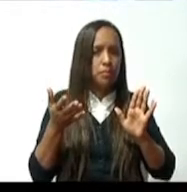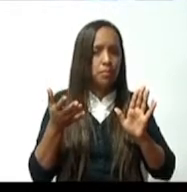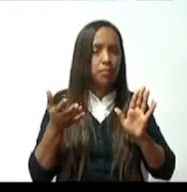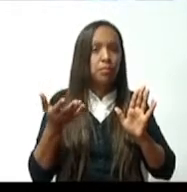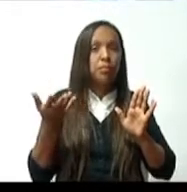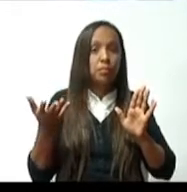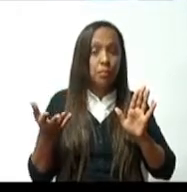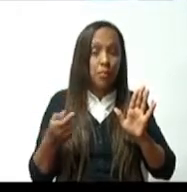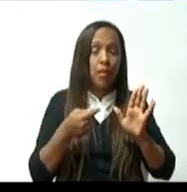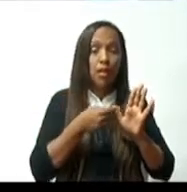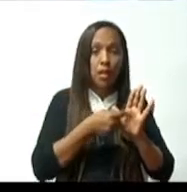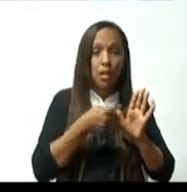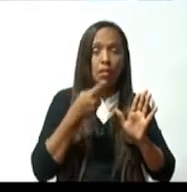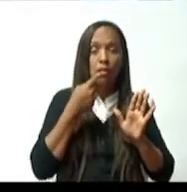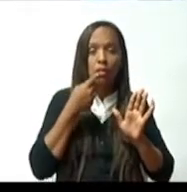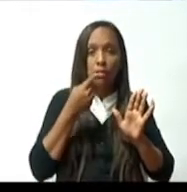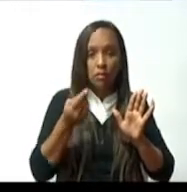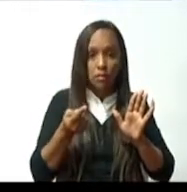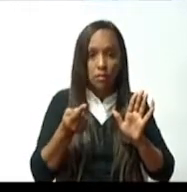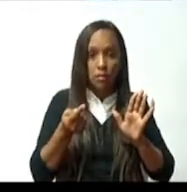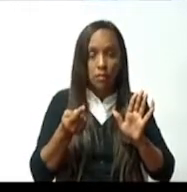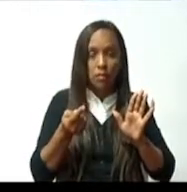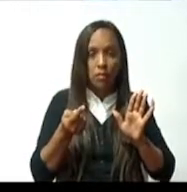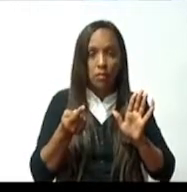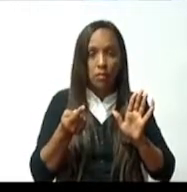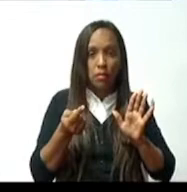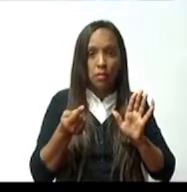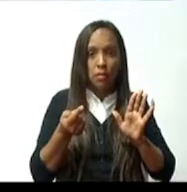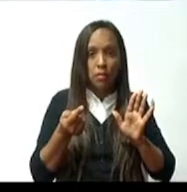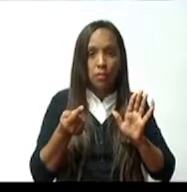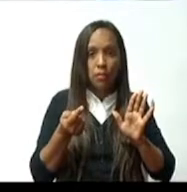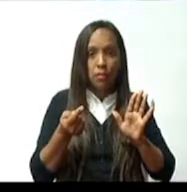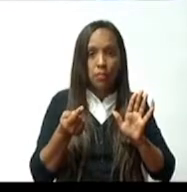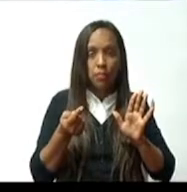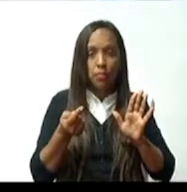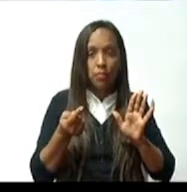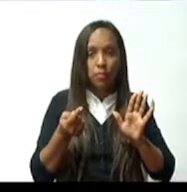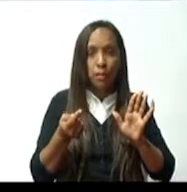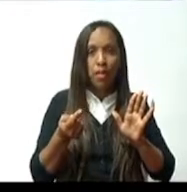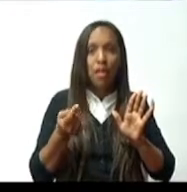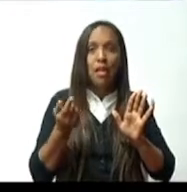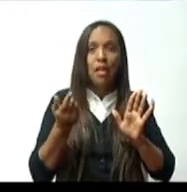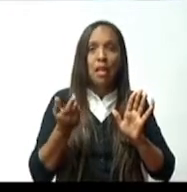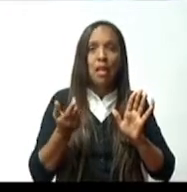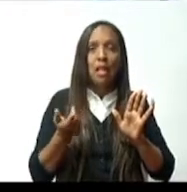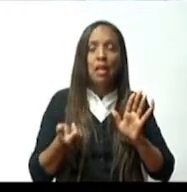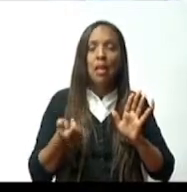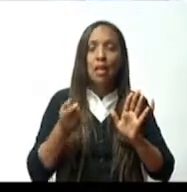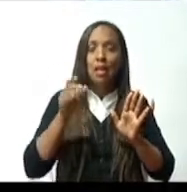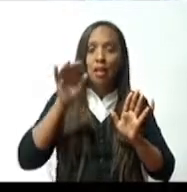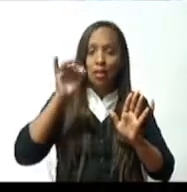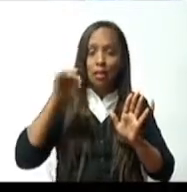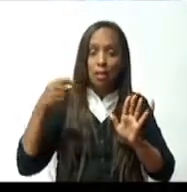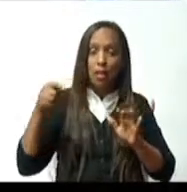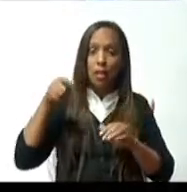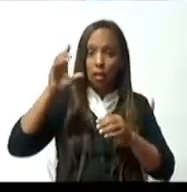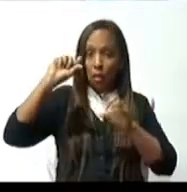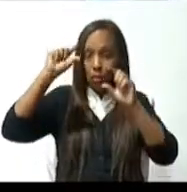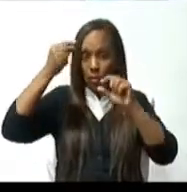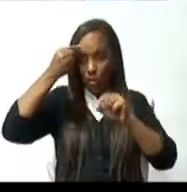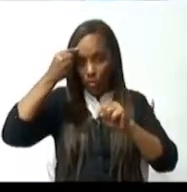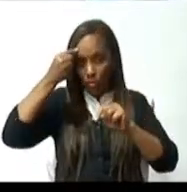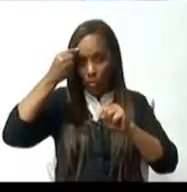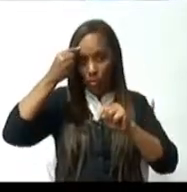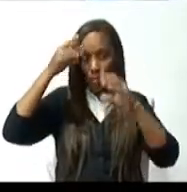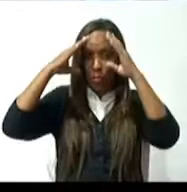al presupuesto de educación y así se hizo. Pero, oh,